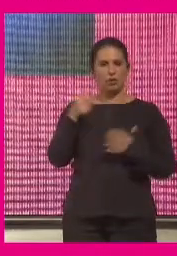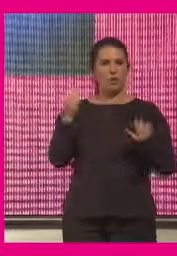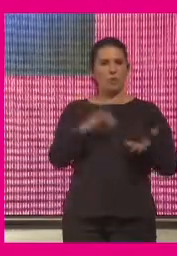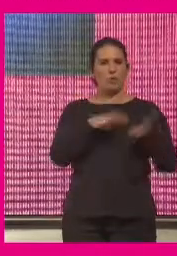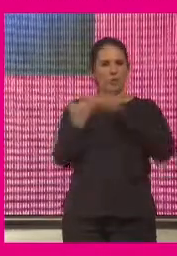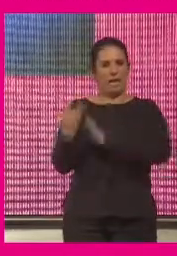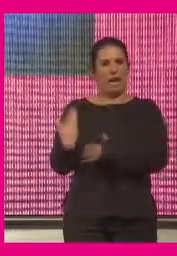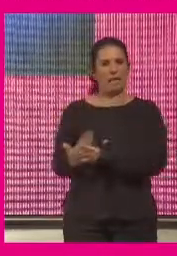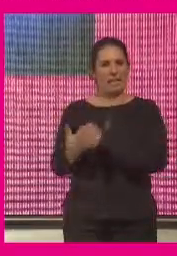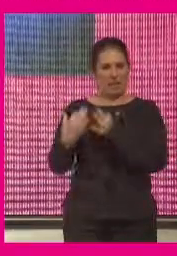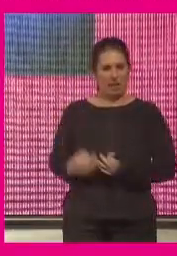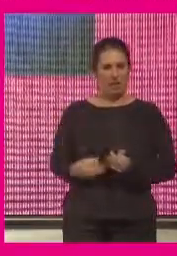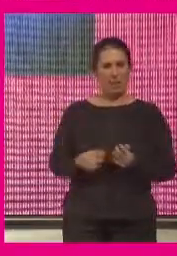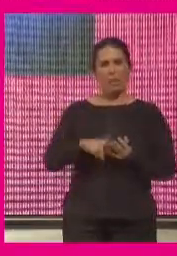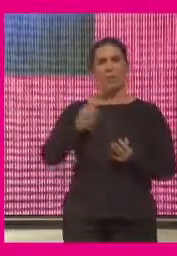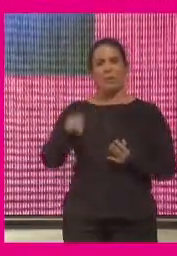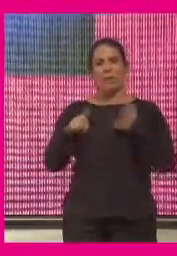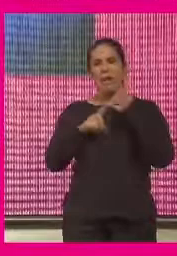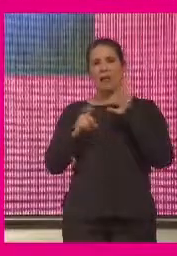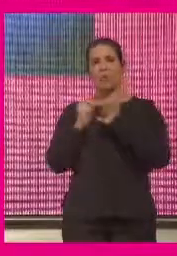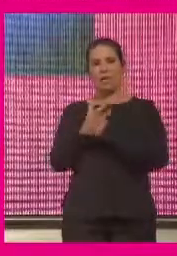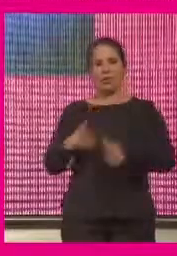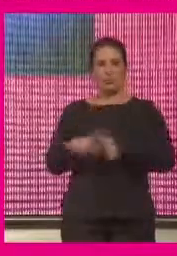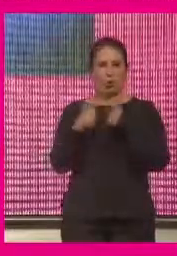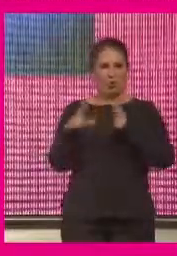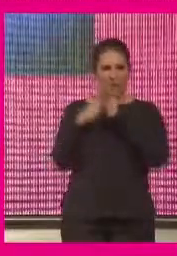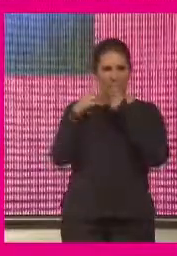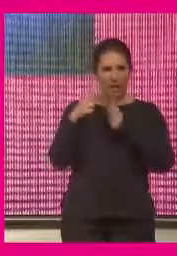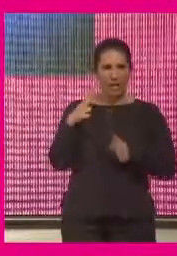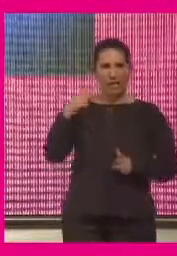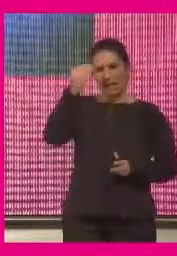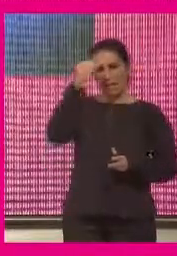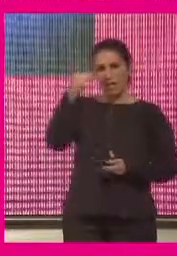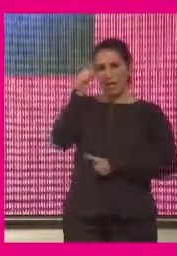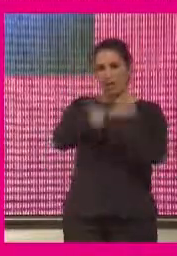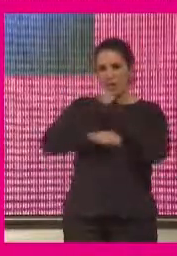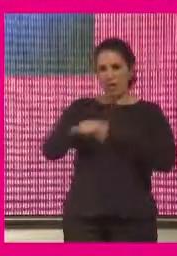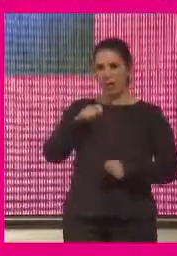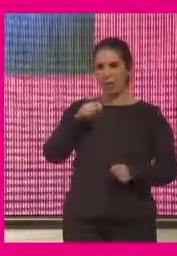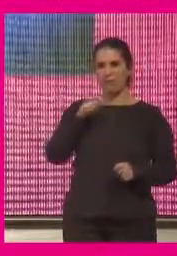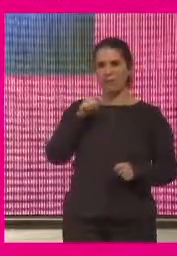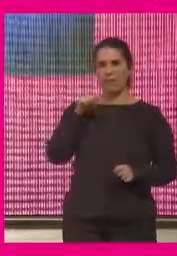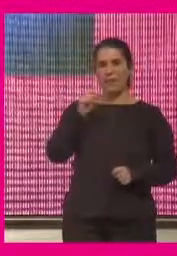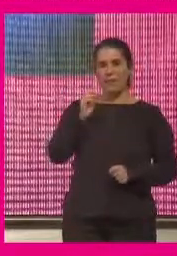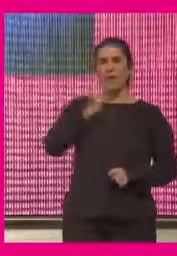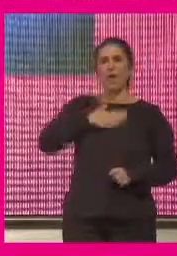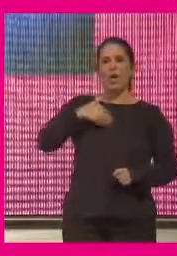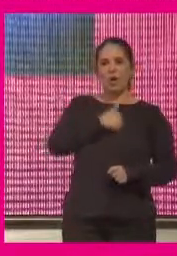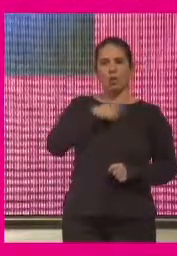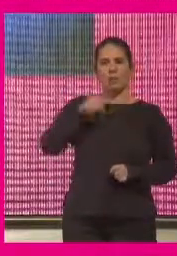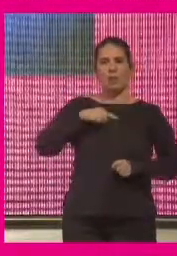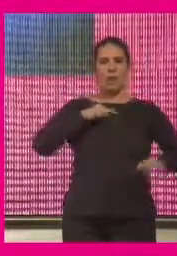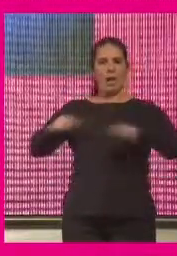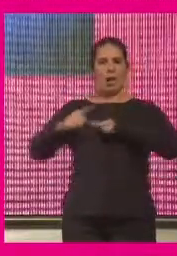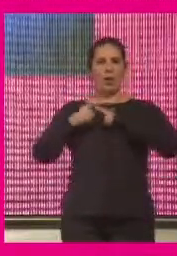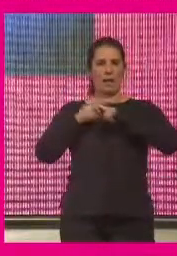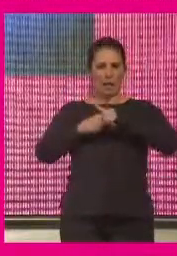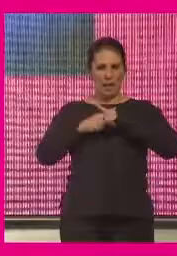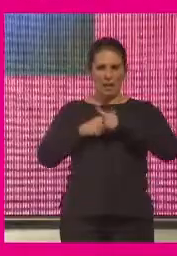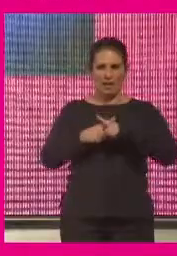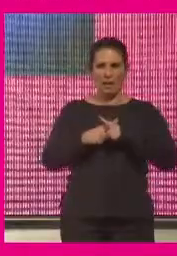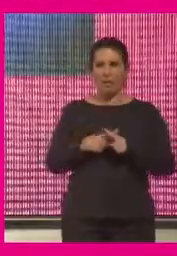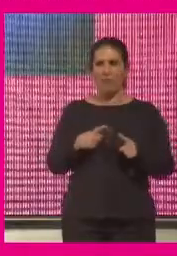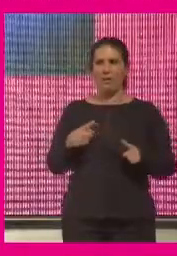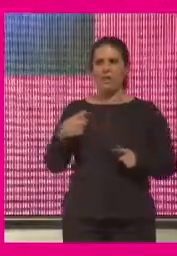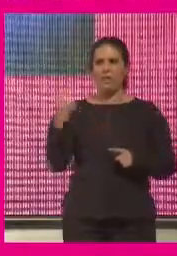luego garantizar pero hay un reto social yo creo que las asociaciones deben ejercer un rol también de gobernanza tienen que ser